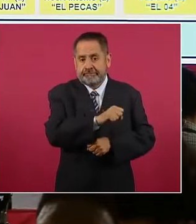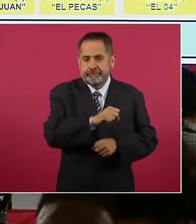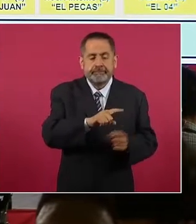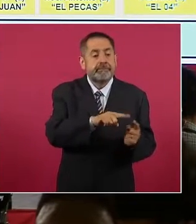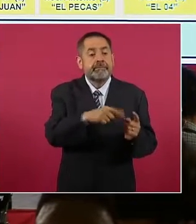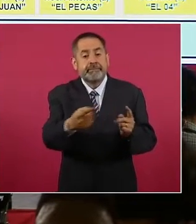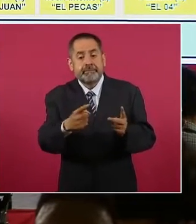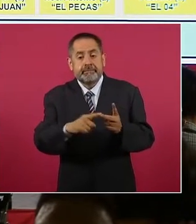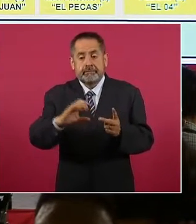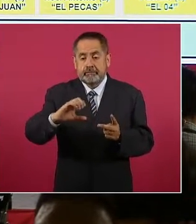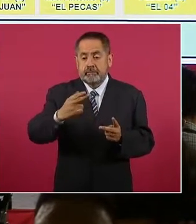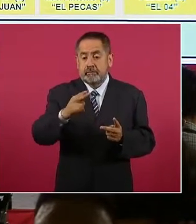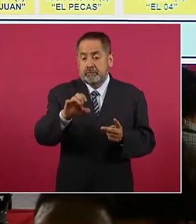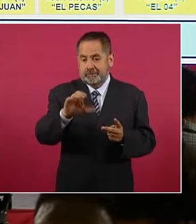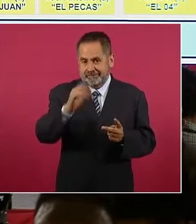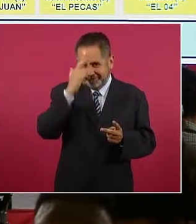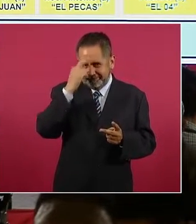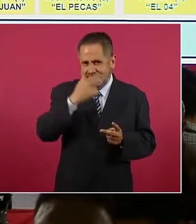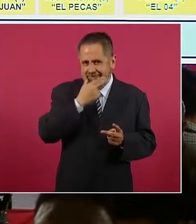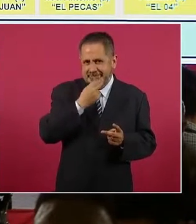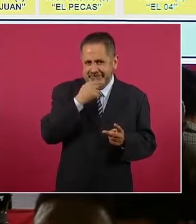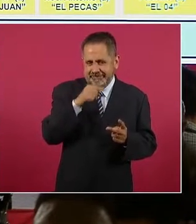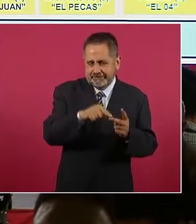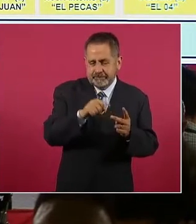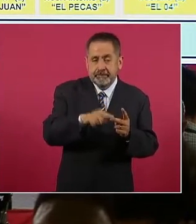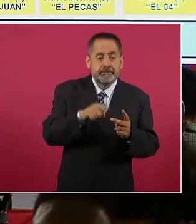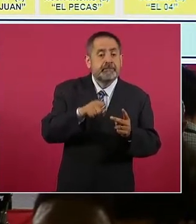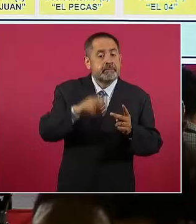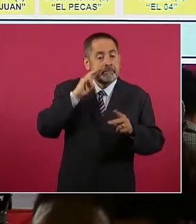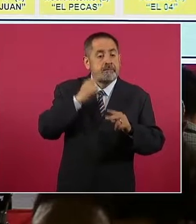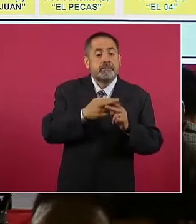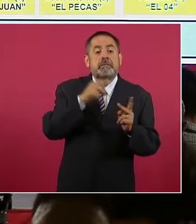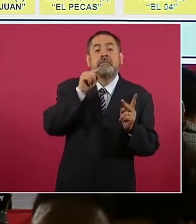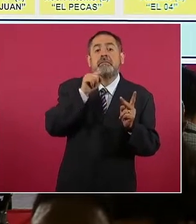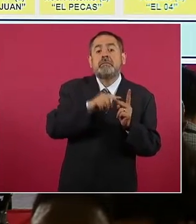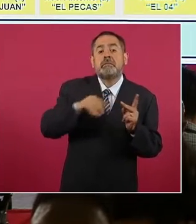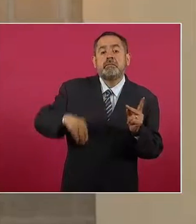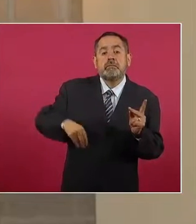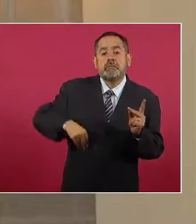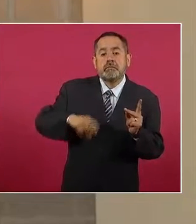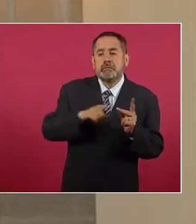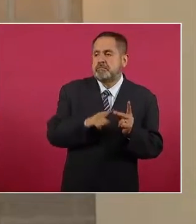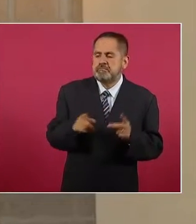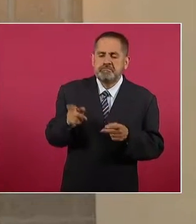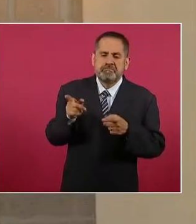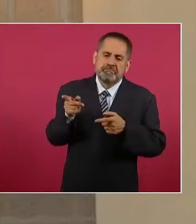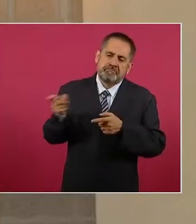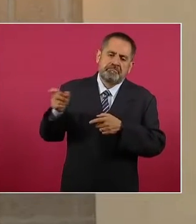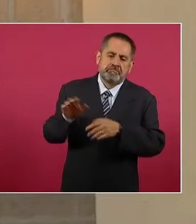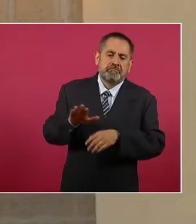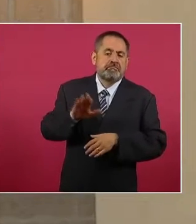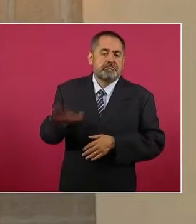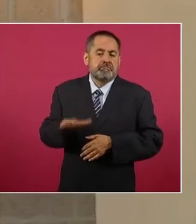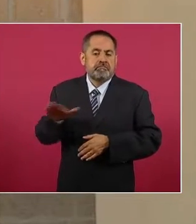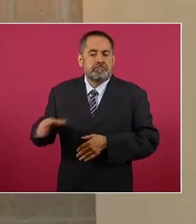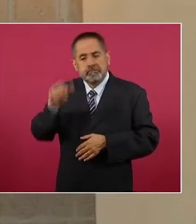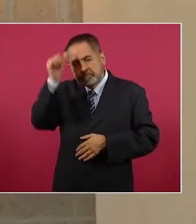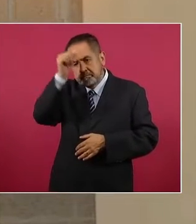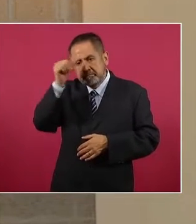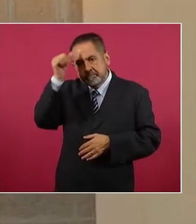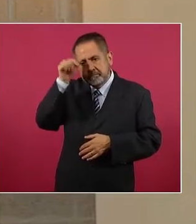El Chueco es el presunto responsable de la muerte de dos padres jesuitas y un guía de turistas.